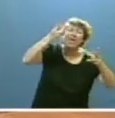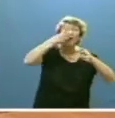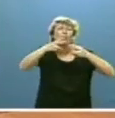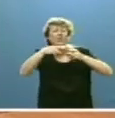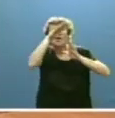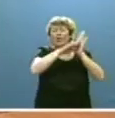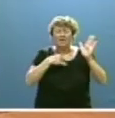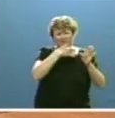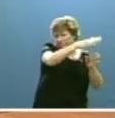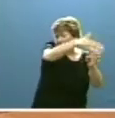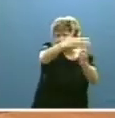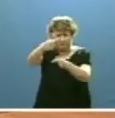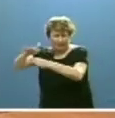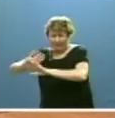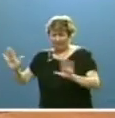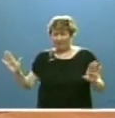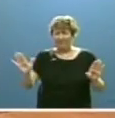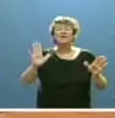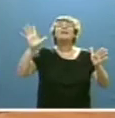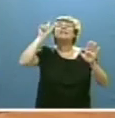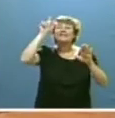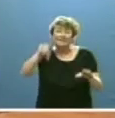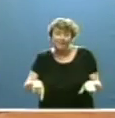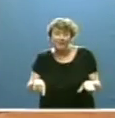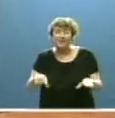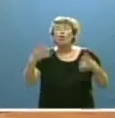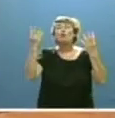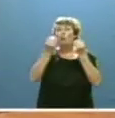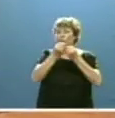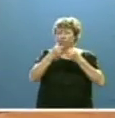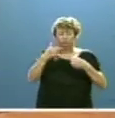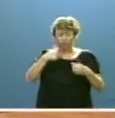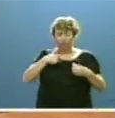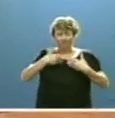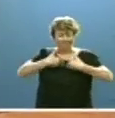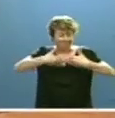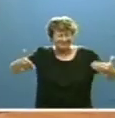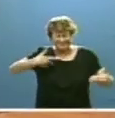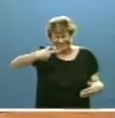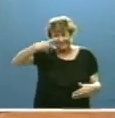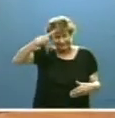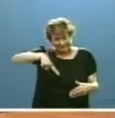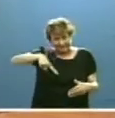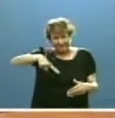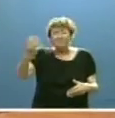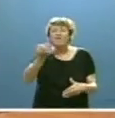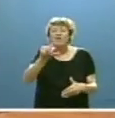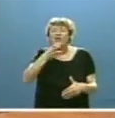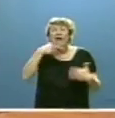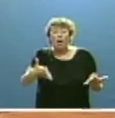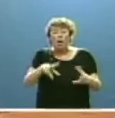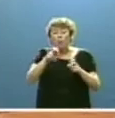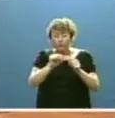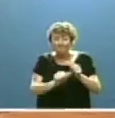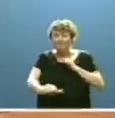programáticas. Y en todo caso, con la disposición de quien es consciente, como yo, de que en este nuevo